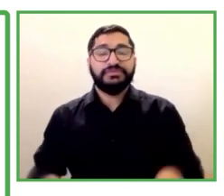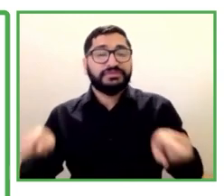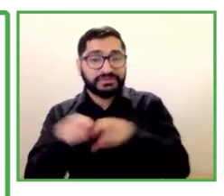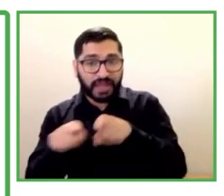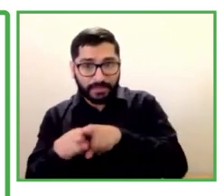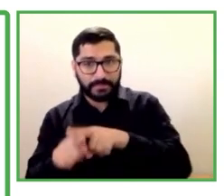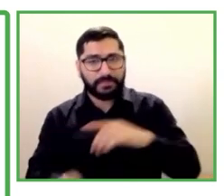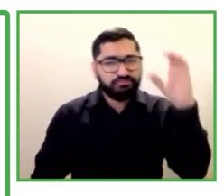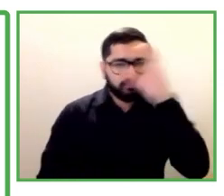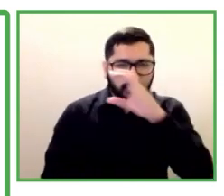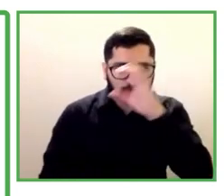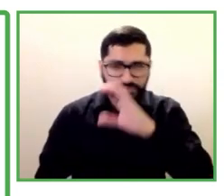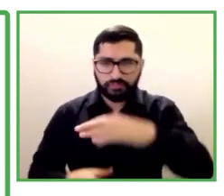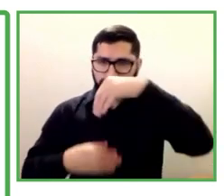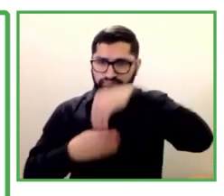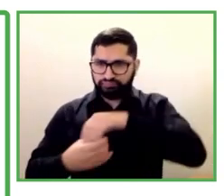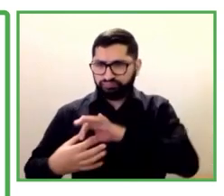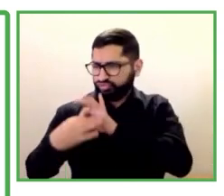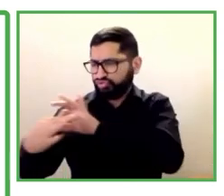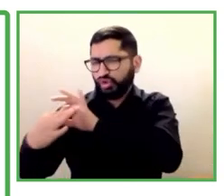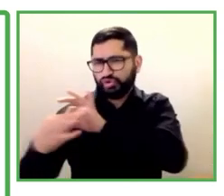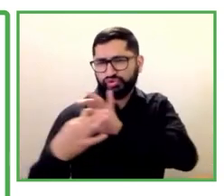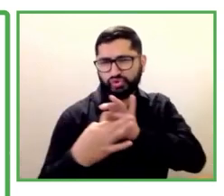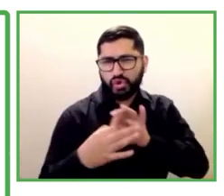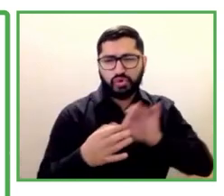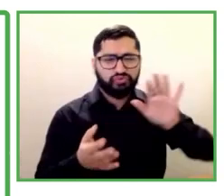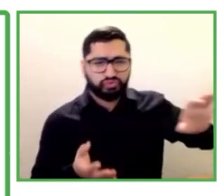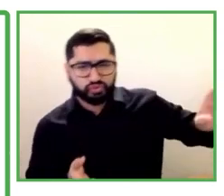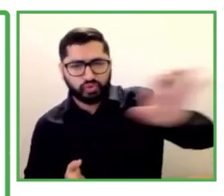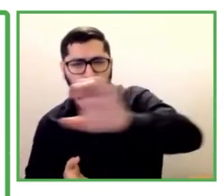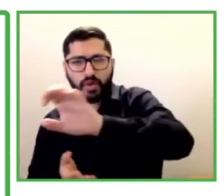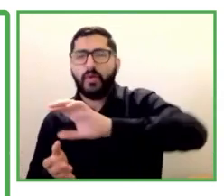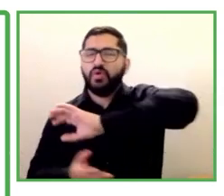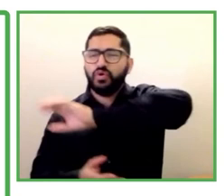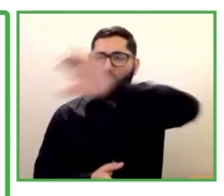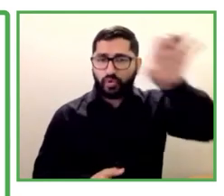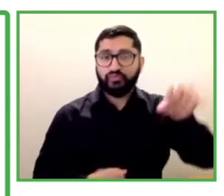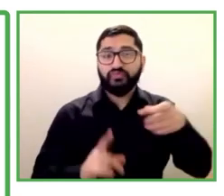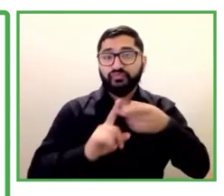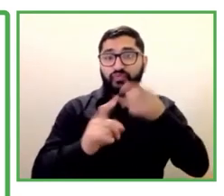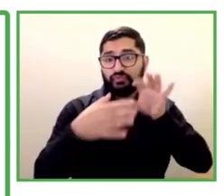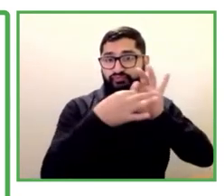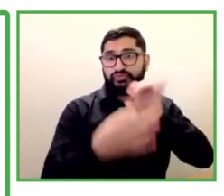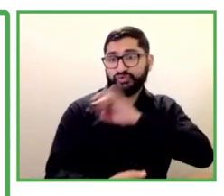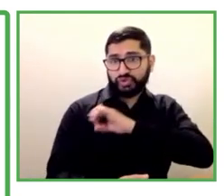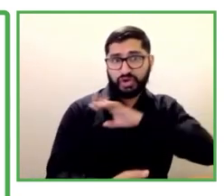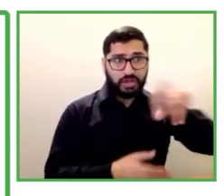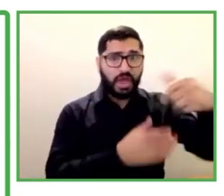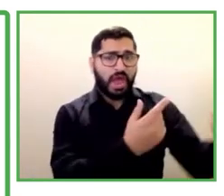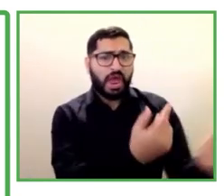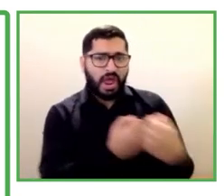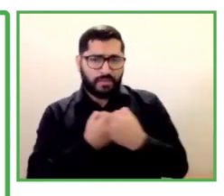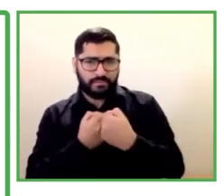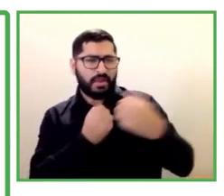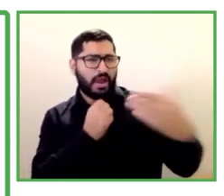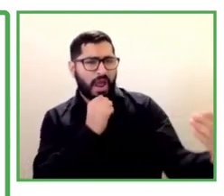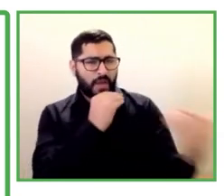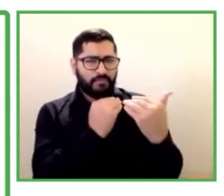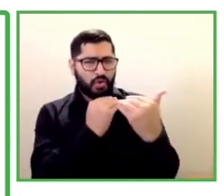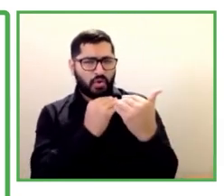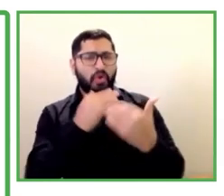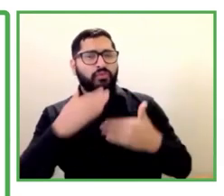locales y organizaciones también que nos ayuden a proveer apoyo a los candidatos y candidatas y a las empresas.